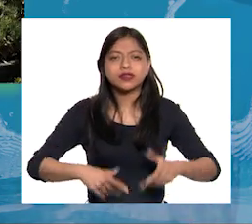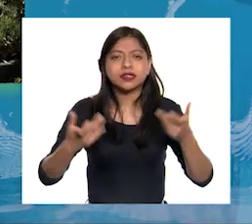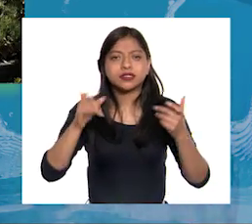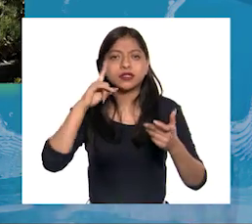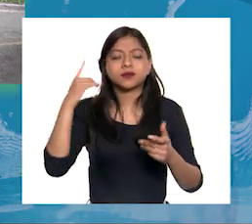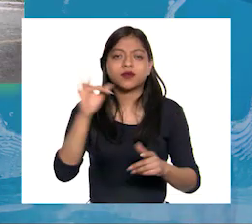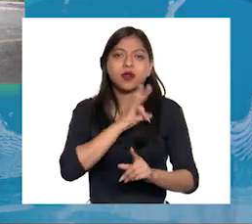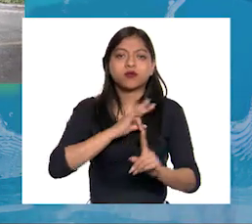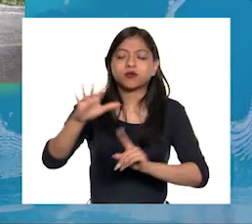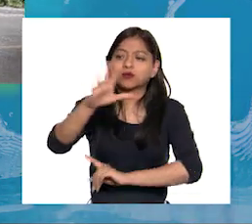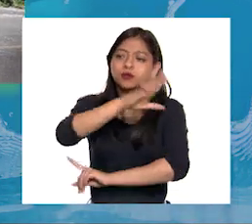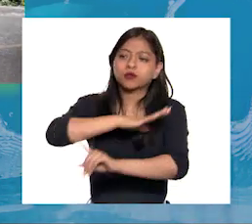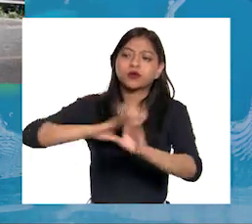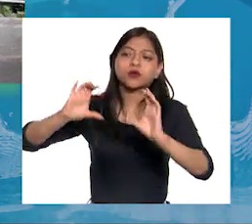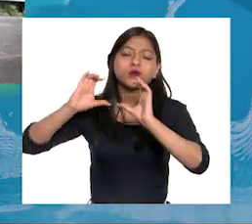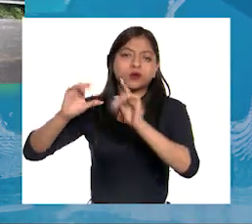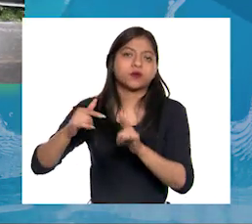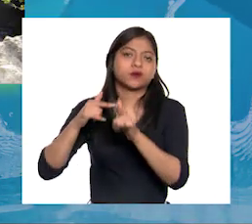de la región que visito